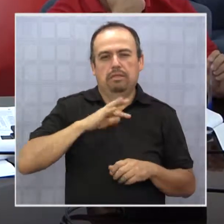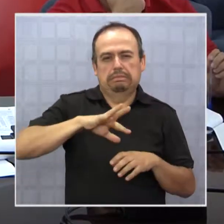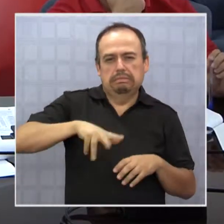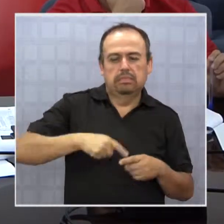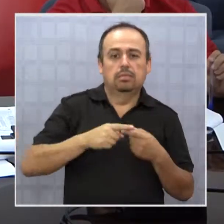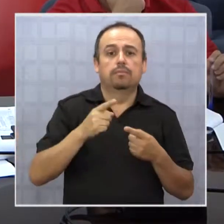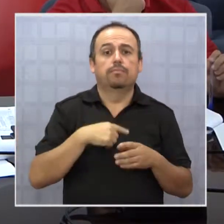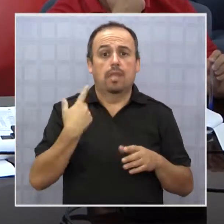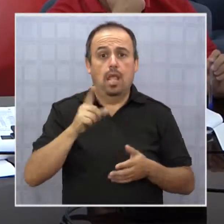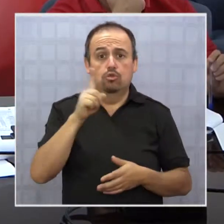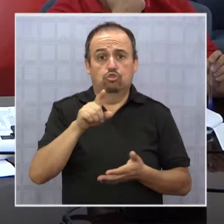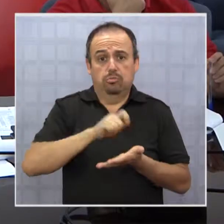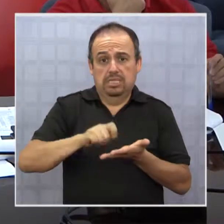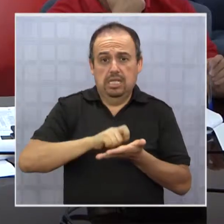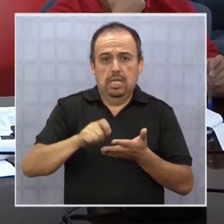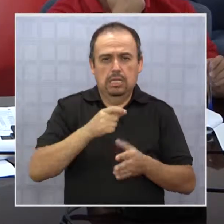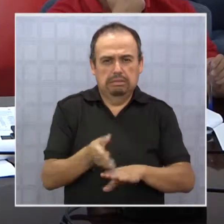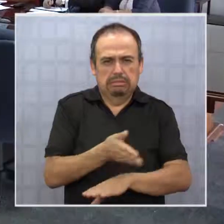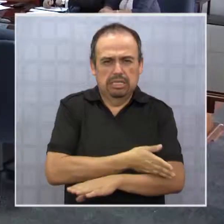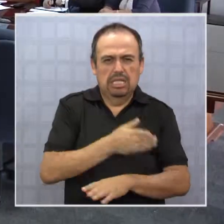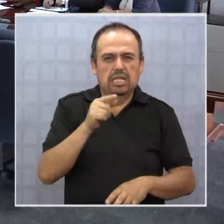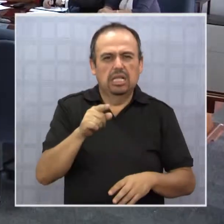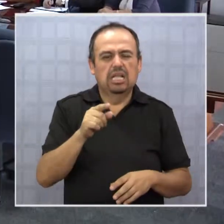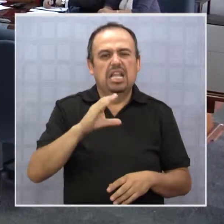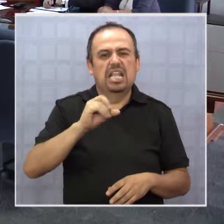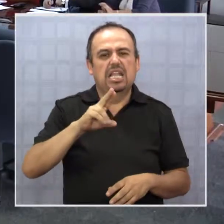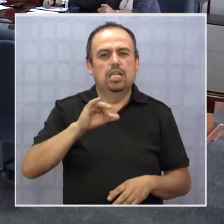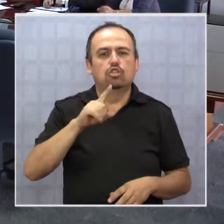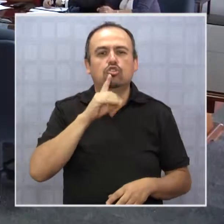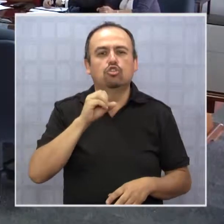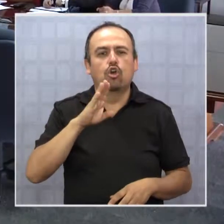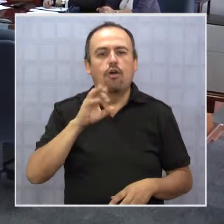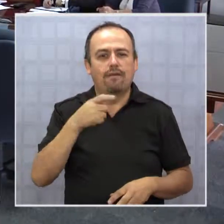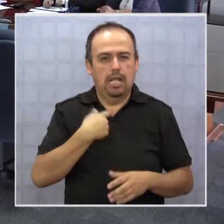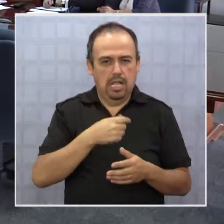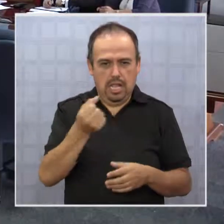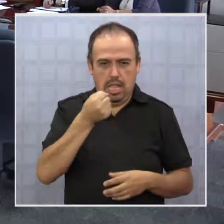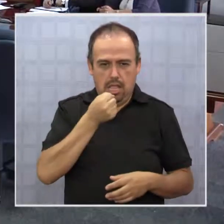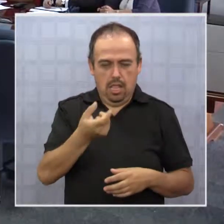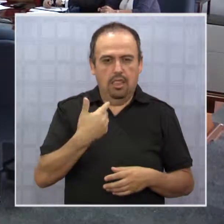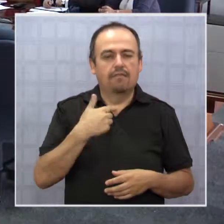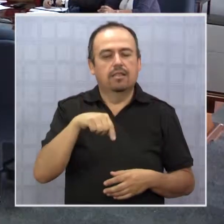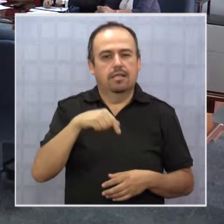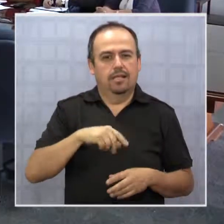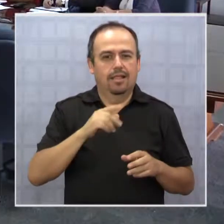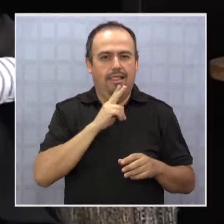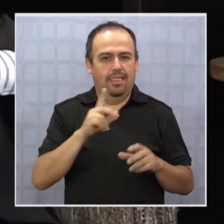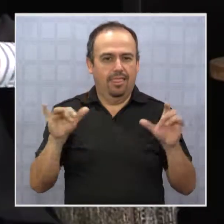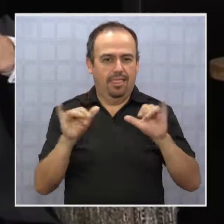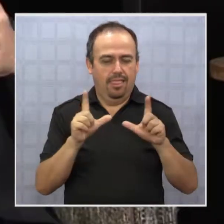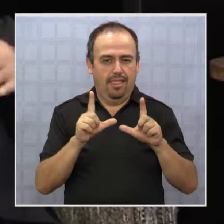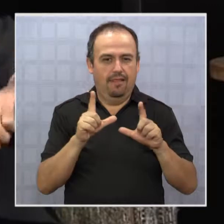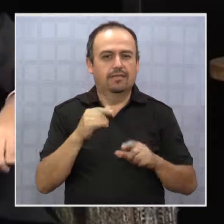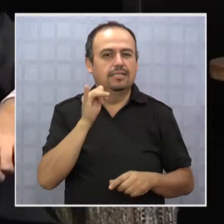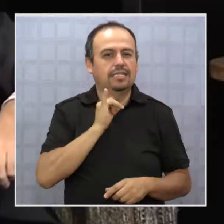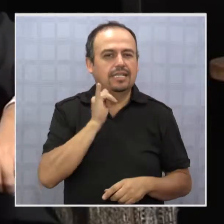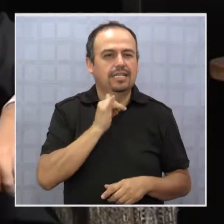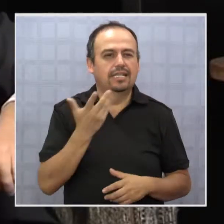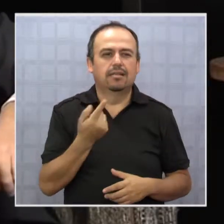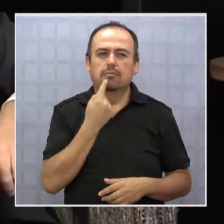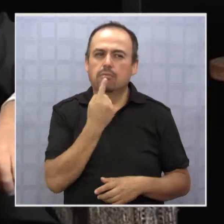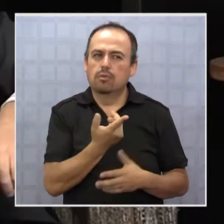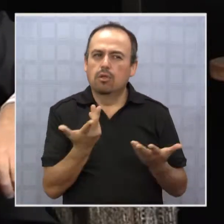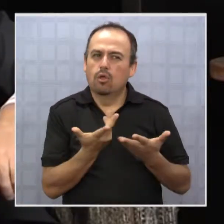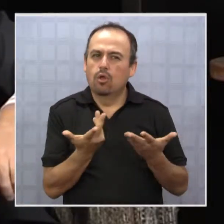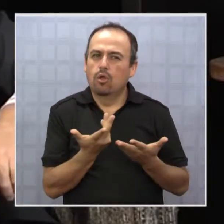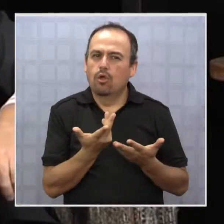señaló el subsecretario de Prevención del Delito, Cristóbal Lira, en entrevista con nuestro canal. ¿Se atrevería usted a darnos una